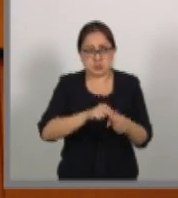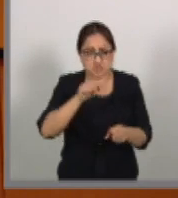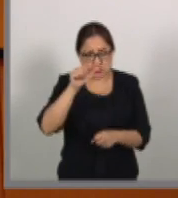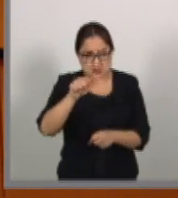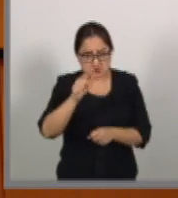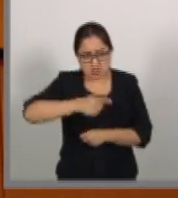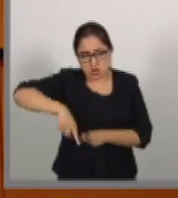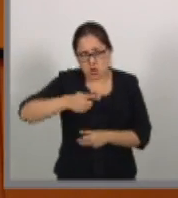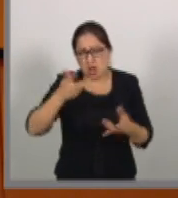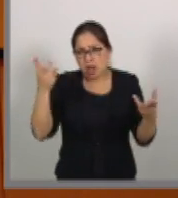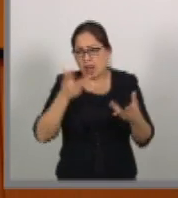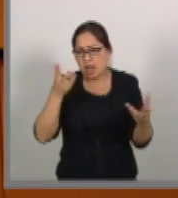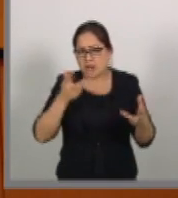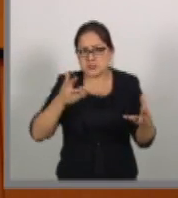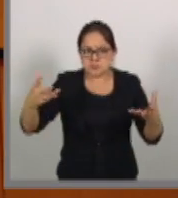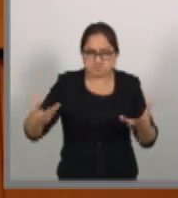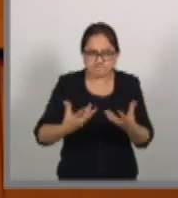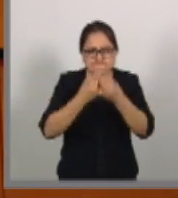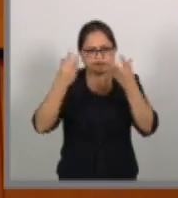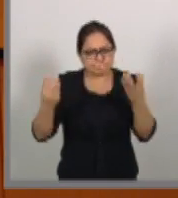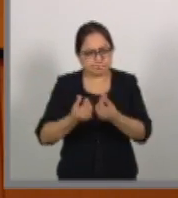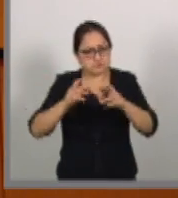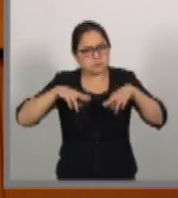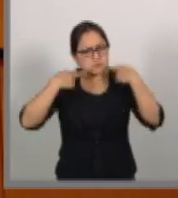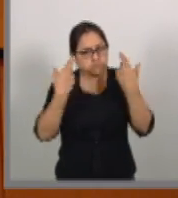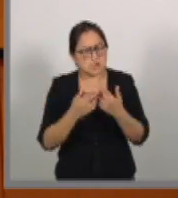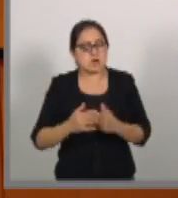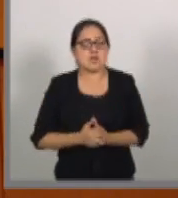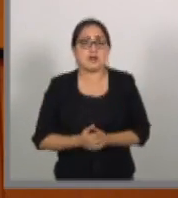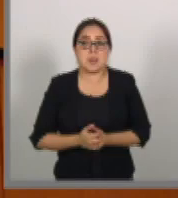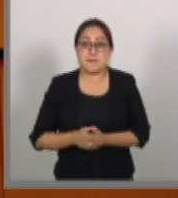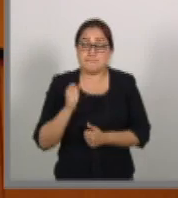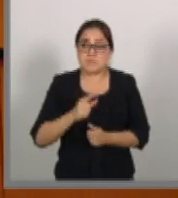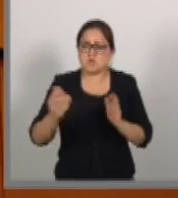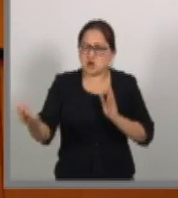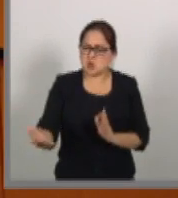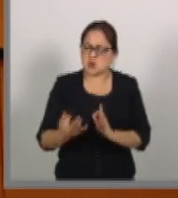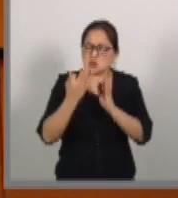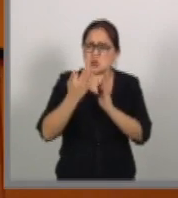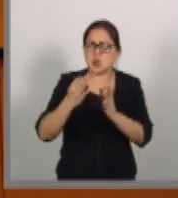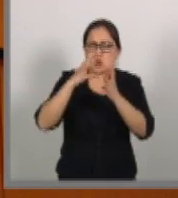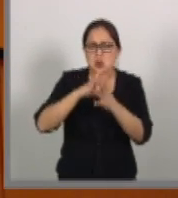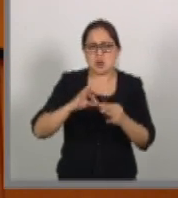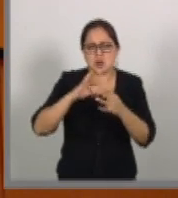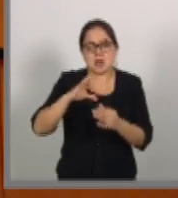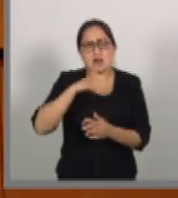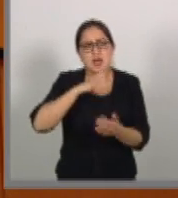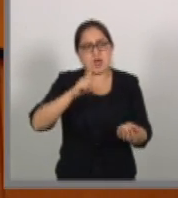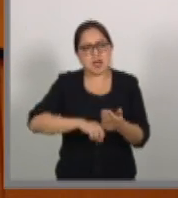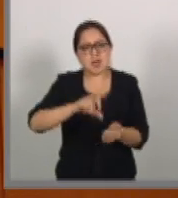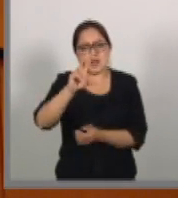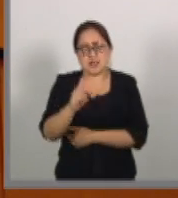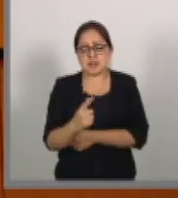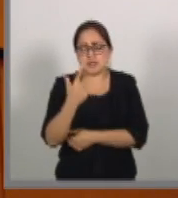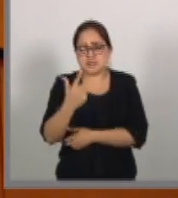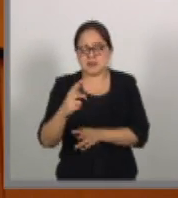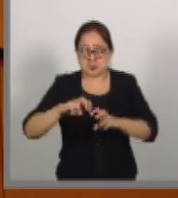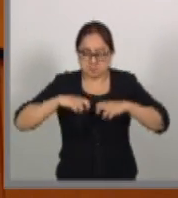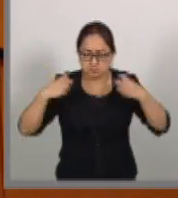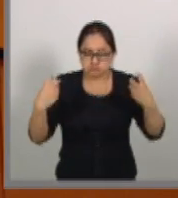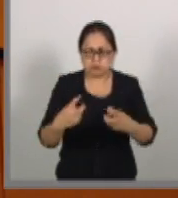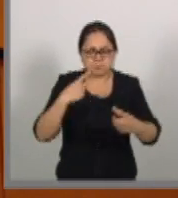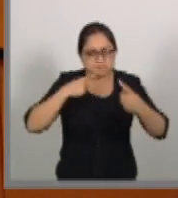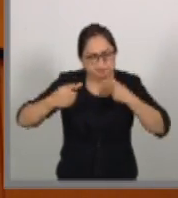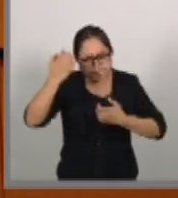En el marco de dichas audiencias se llevaron a cabo 37 mesas de análisis